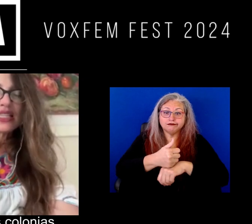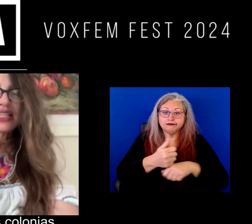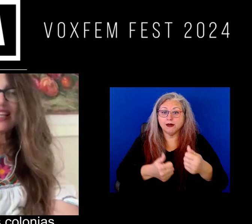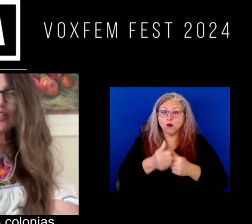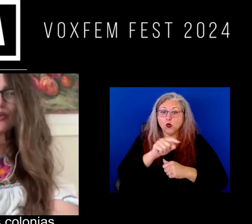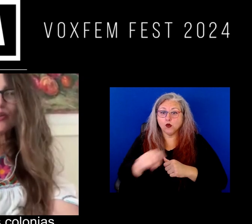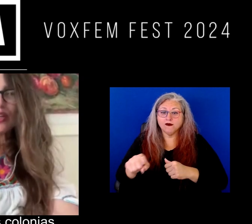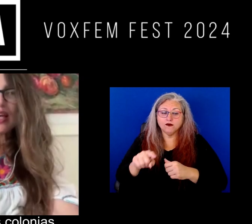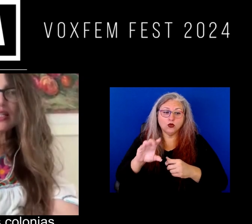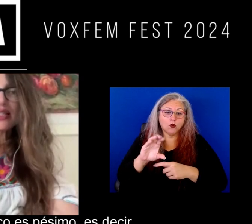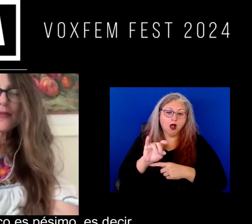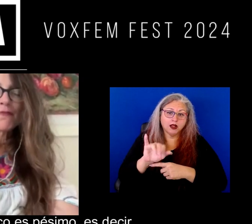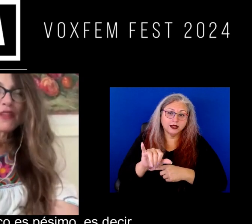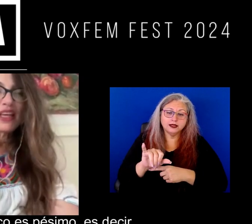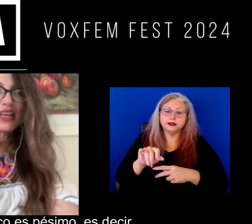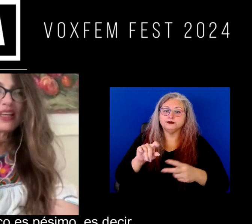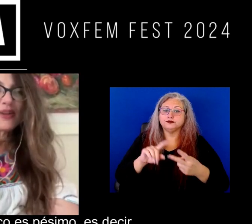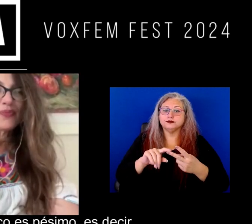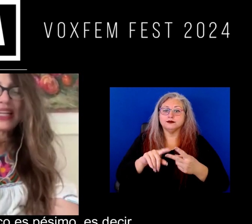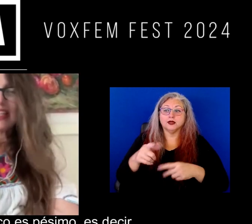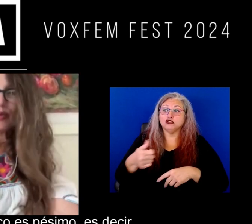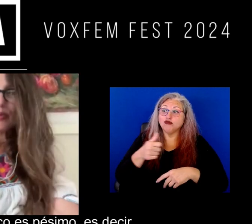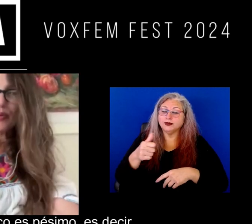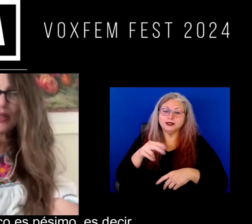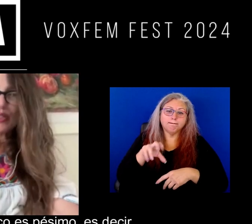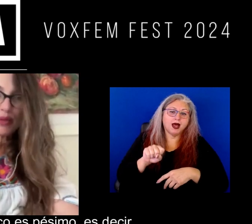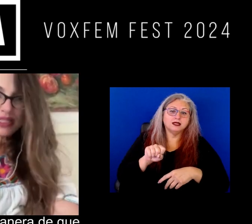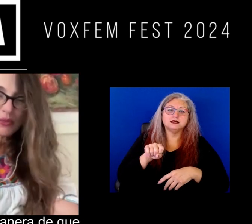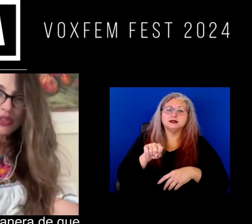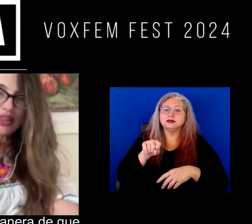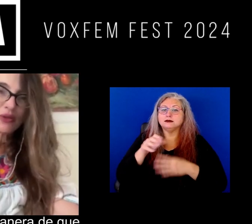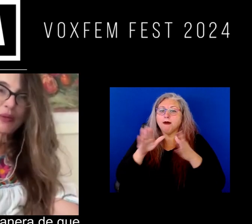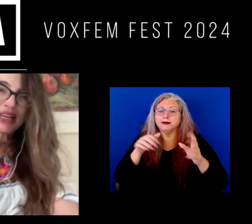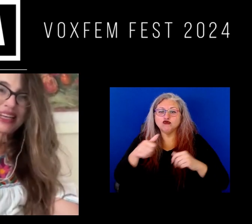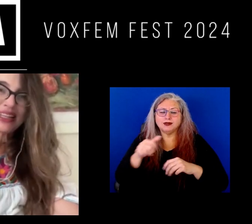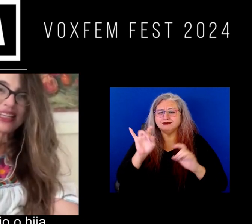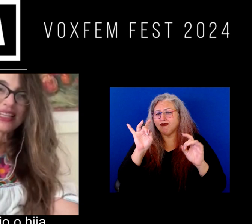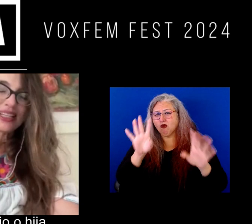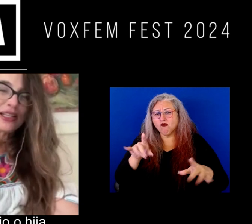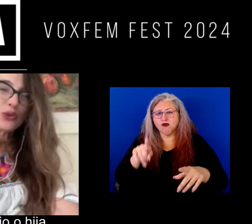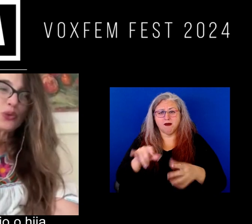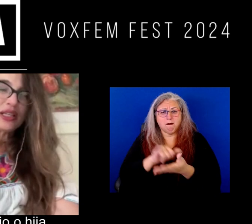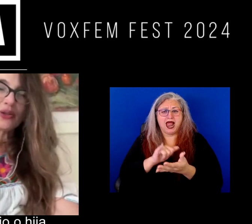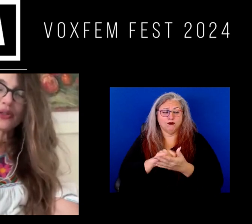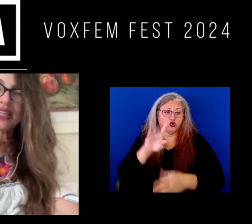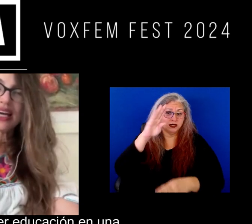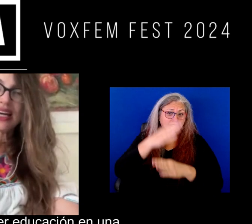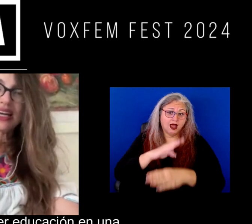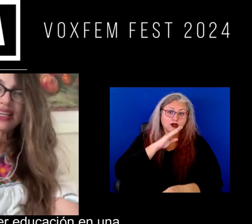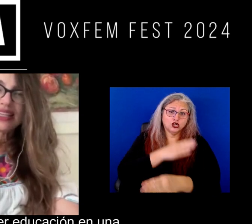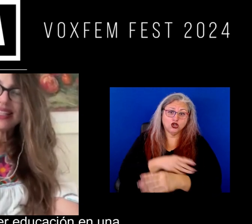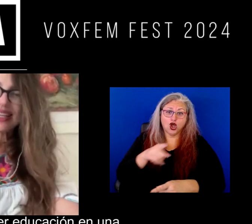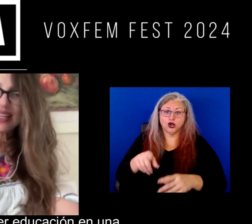de las colonias en el transporte público es pésimo es decir no hay manera de que tu hijo o